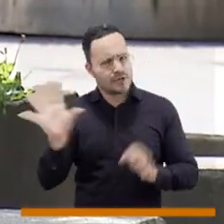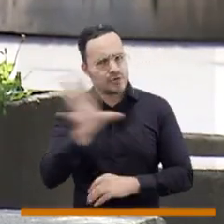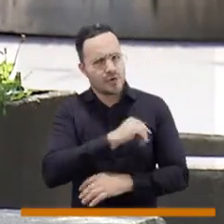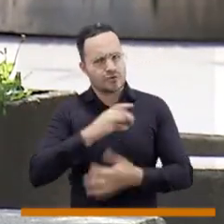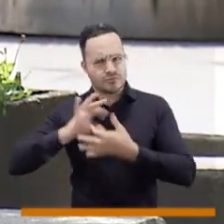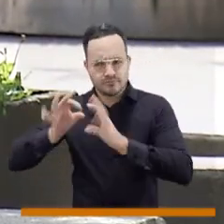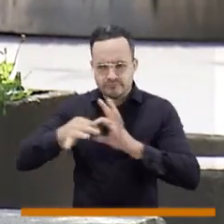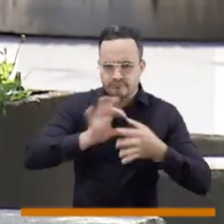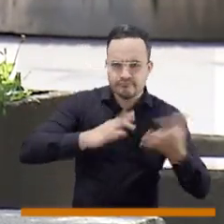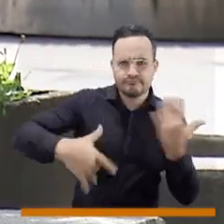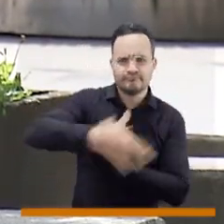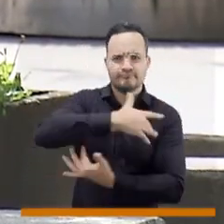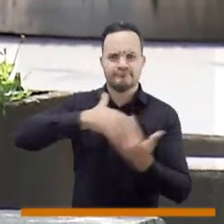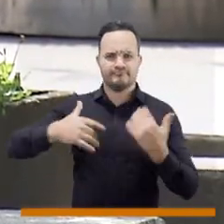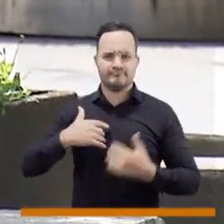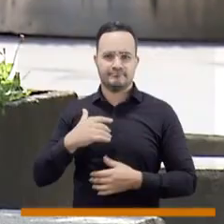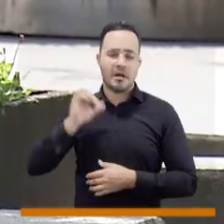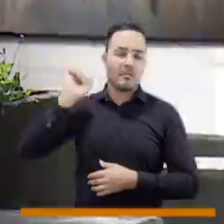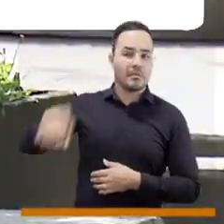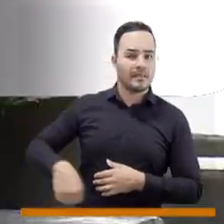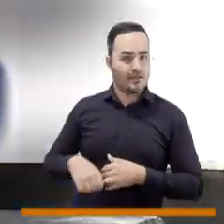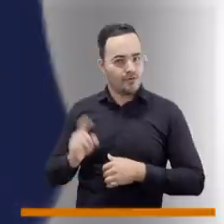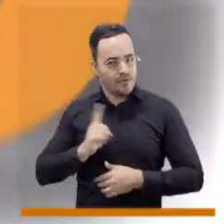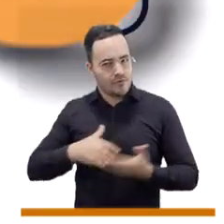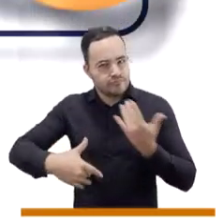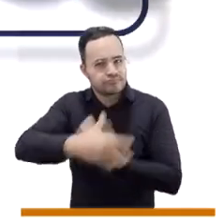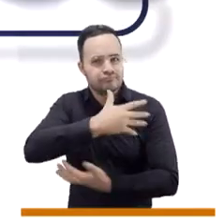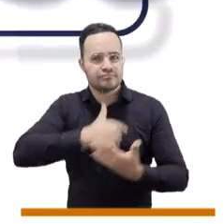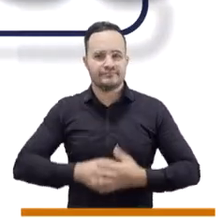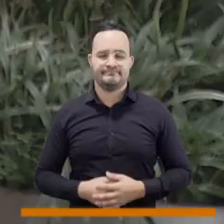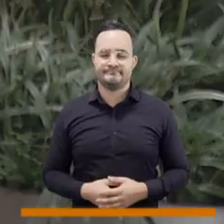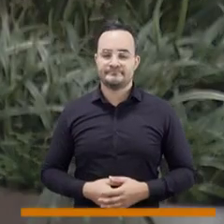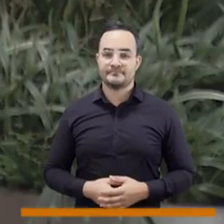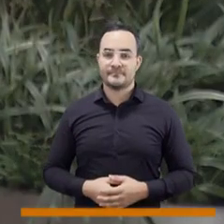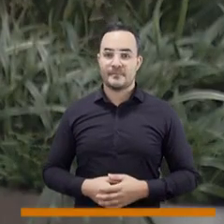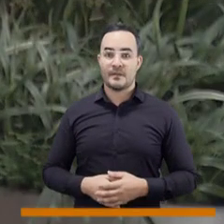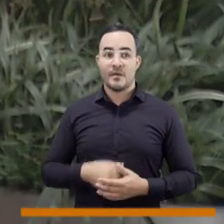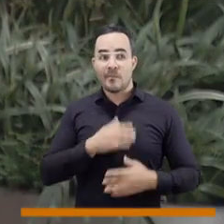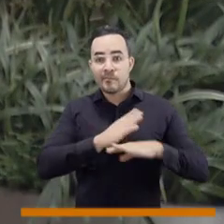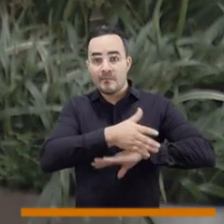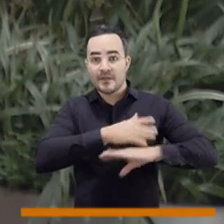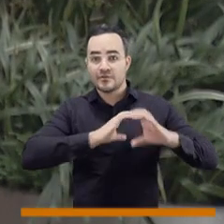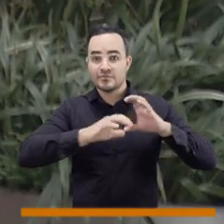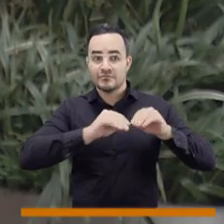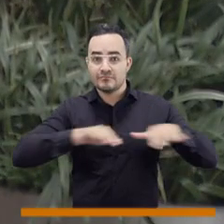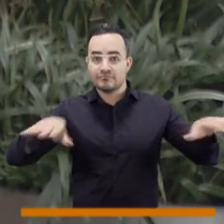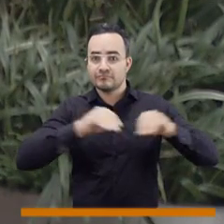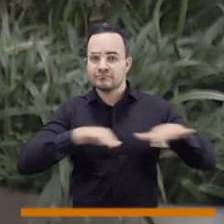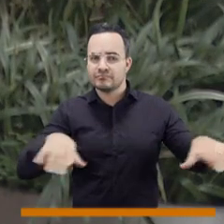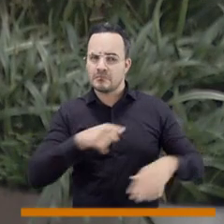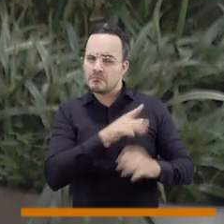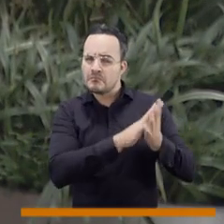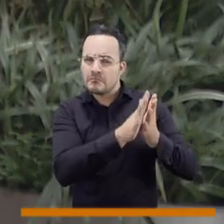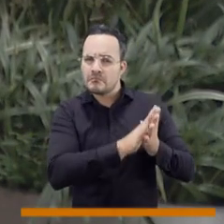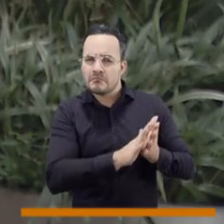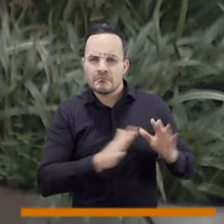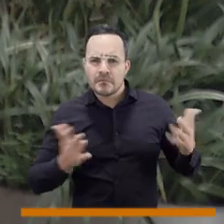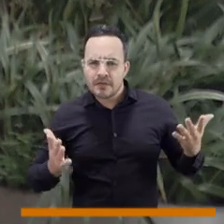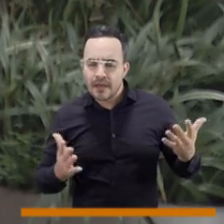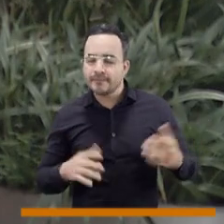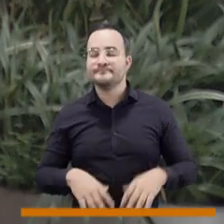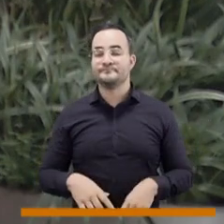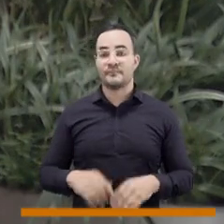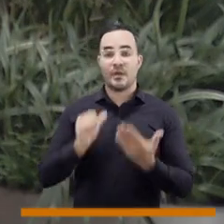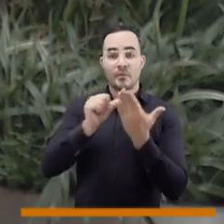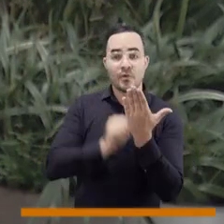involucremos, porque el Consejo somos tú y yo. En medios y en redes circula una información según la cual